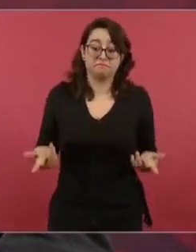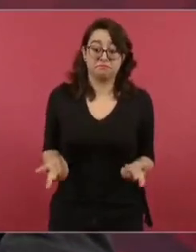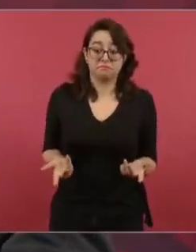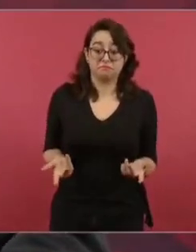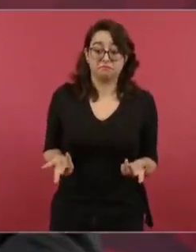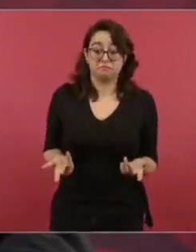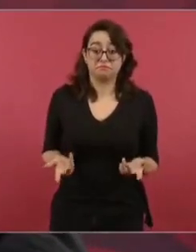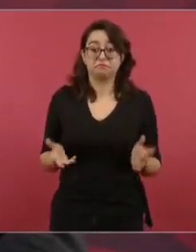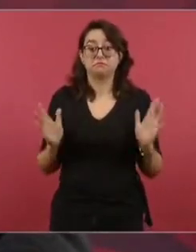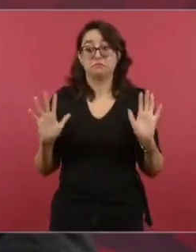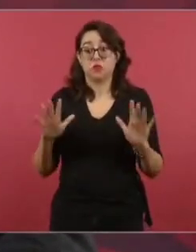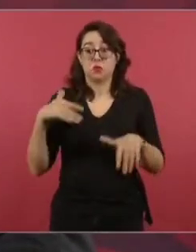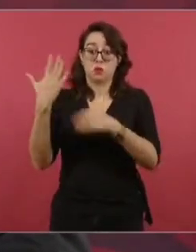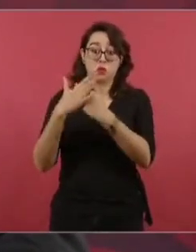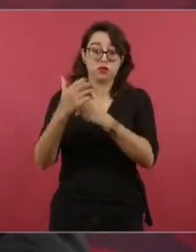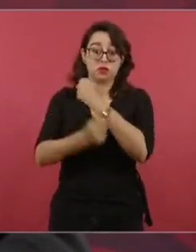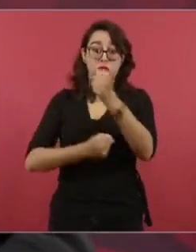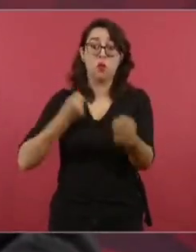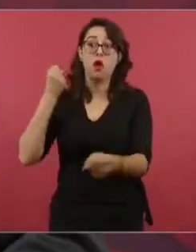porque van a haber elecciones.